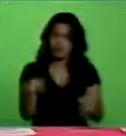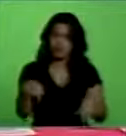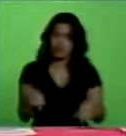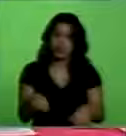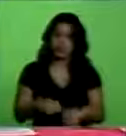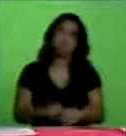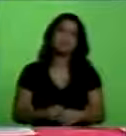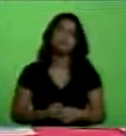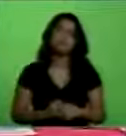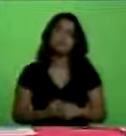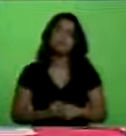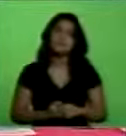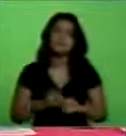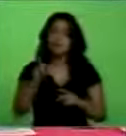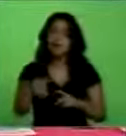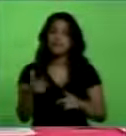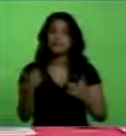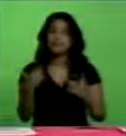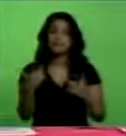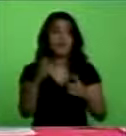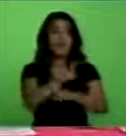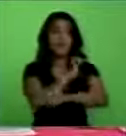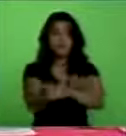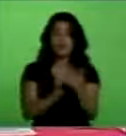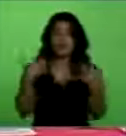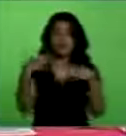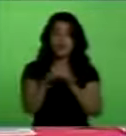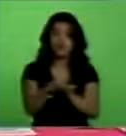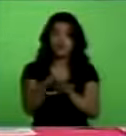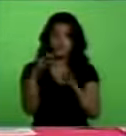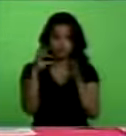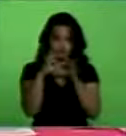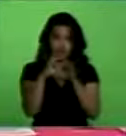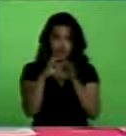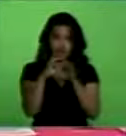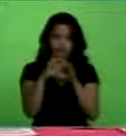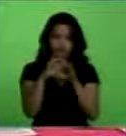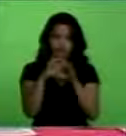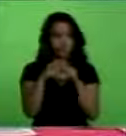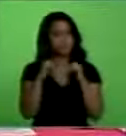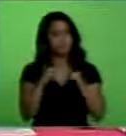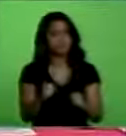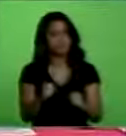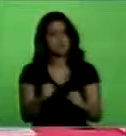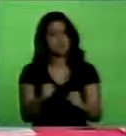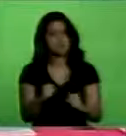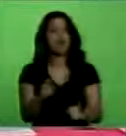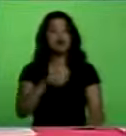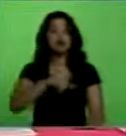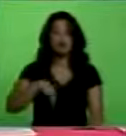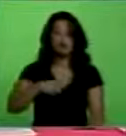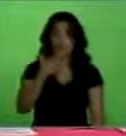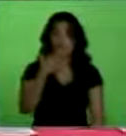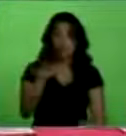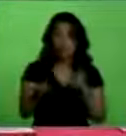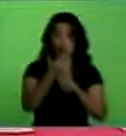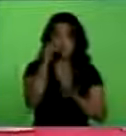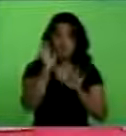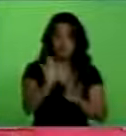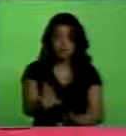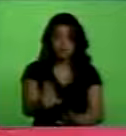De integración energética profunda, profunda, estable. Si nosotros logramos